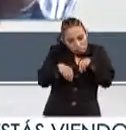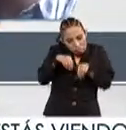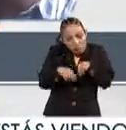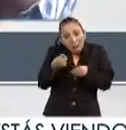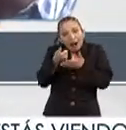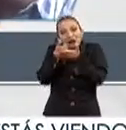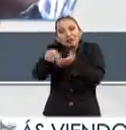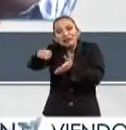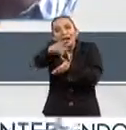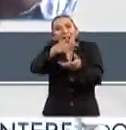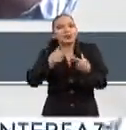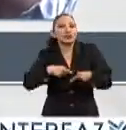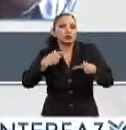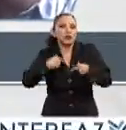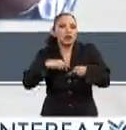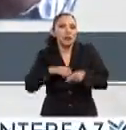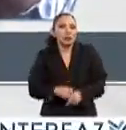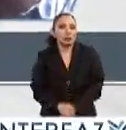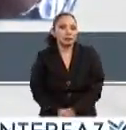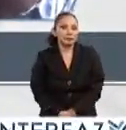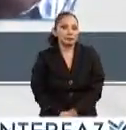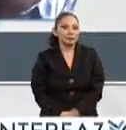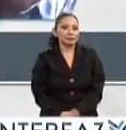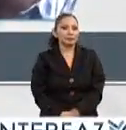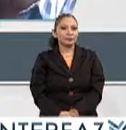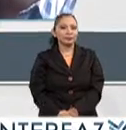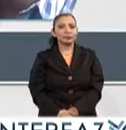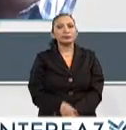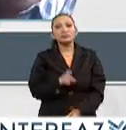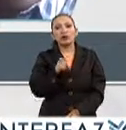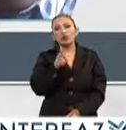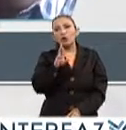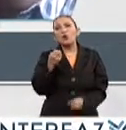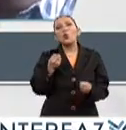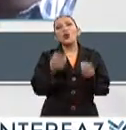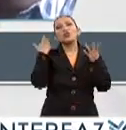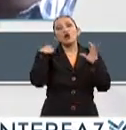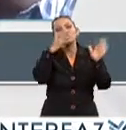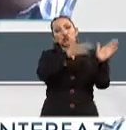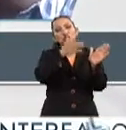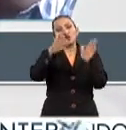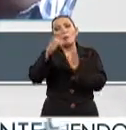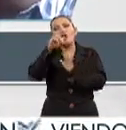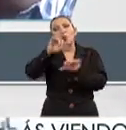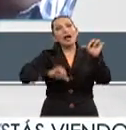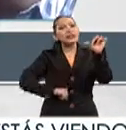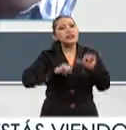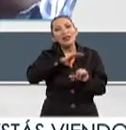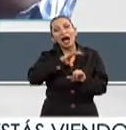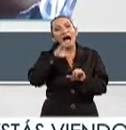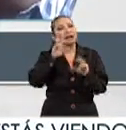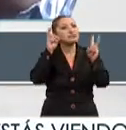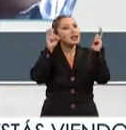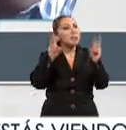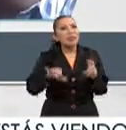a transformar sus problemáticas sociales Doctor ¿cuántos módulos y actividades componen este interesante curso